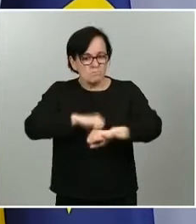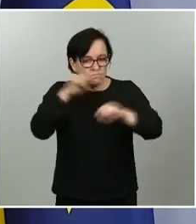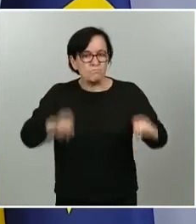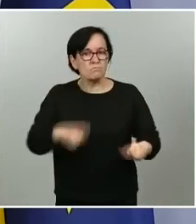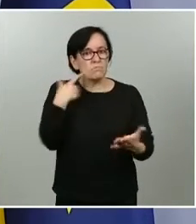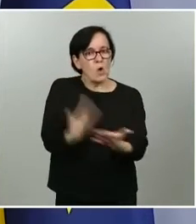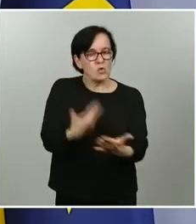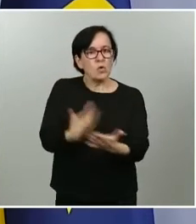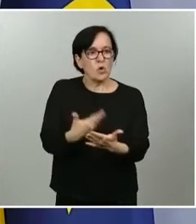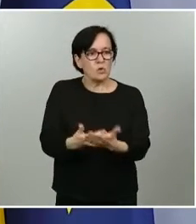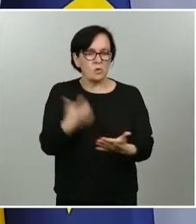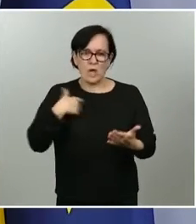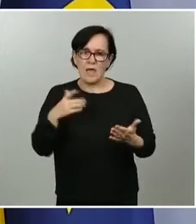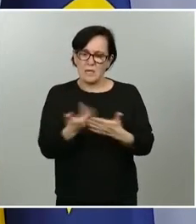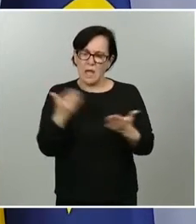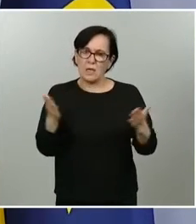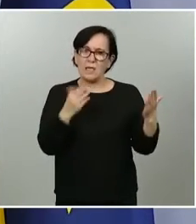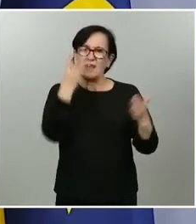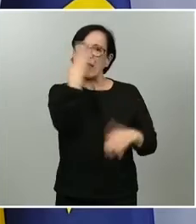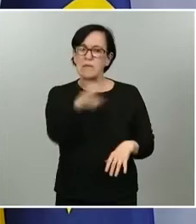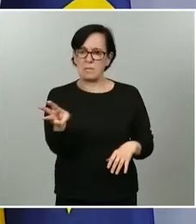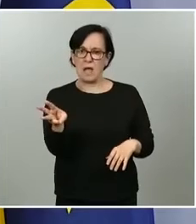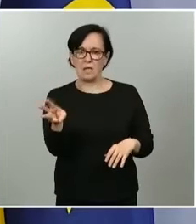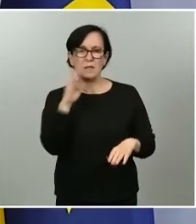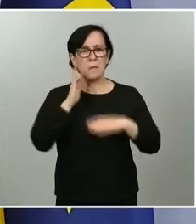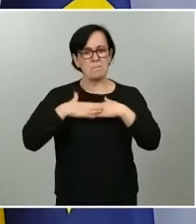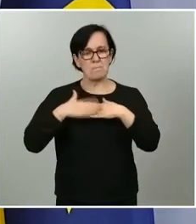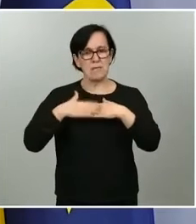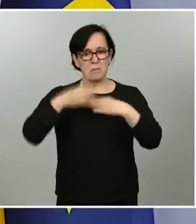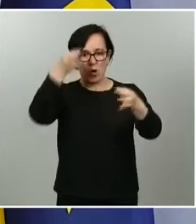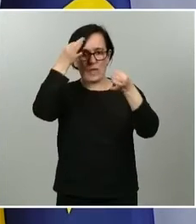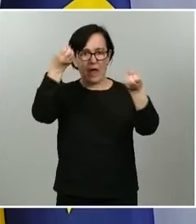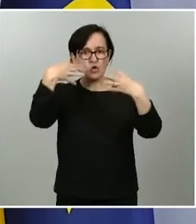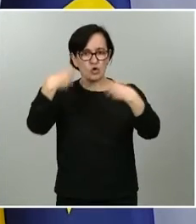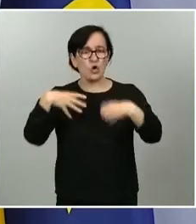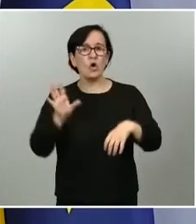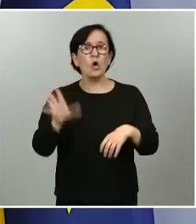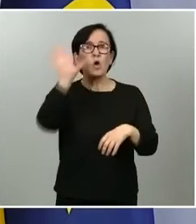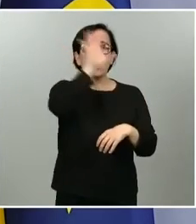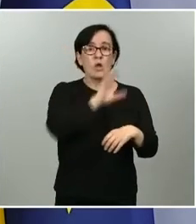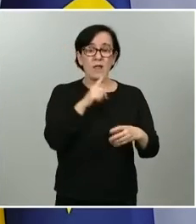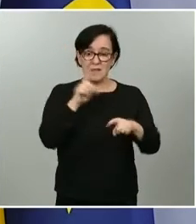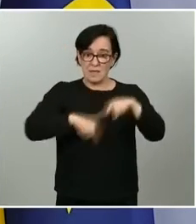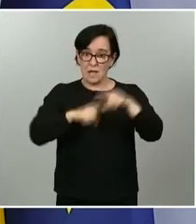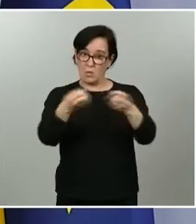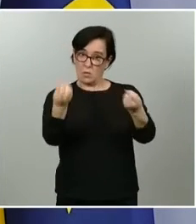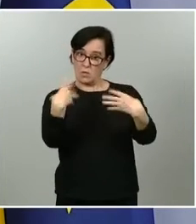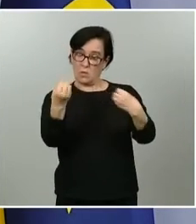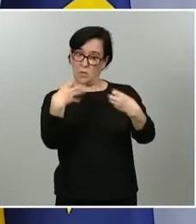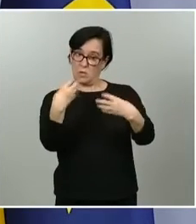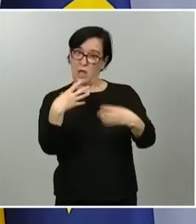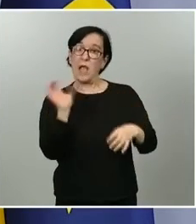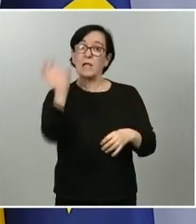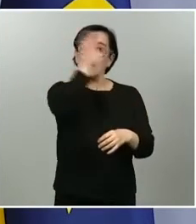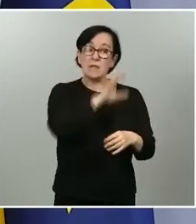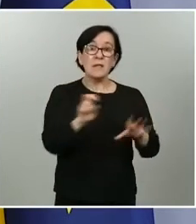llevamos una serie de tres semanas como mínimo de estos datos y según los datos que nos proporcionan indicó las comunidades autónomas hasta el